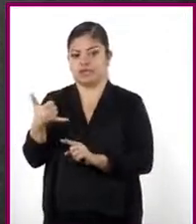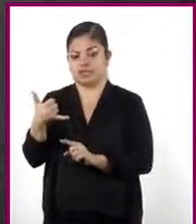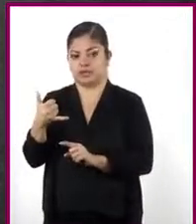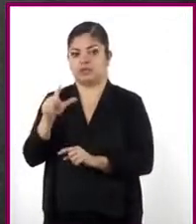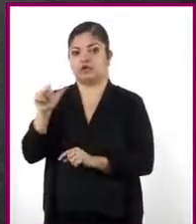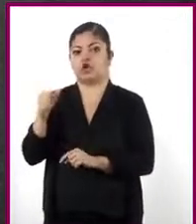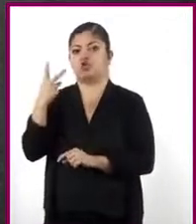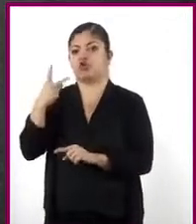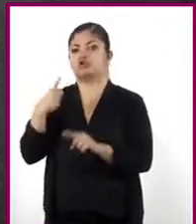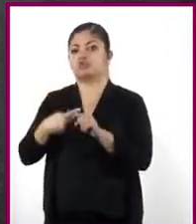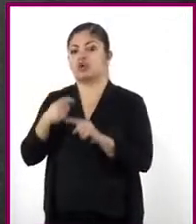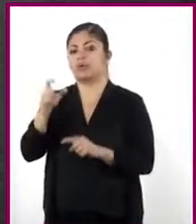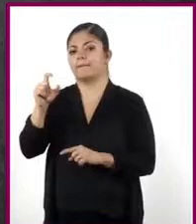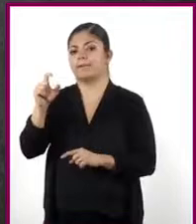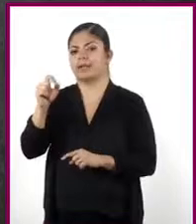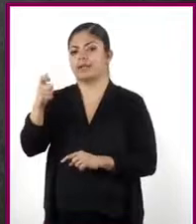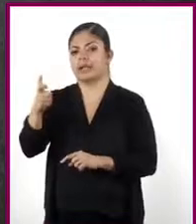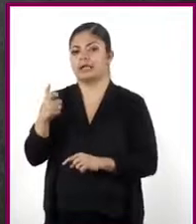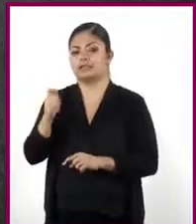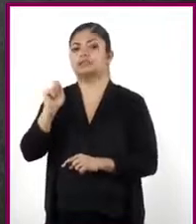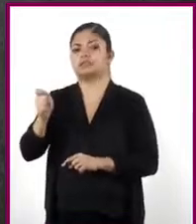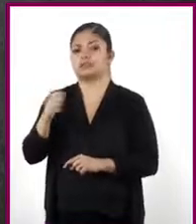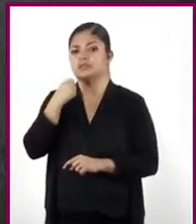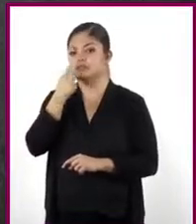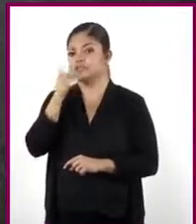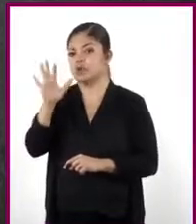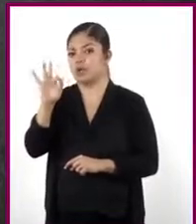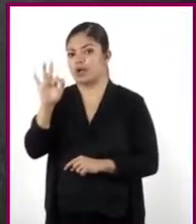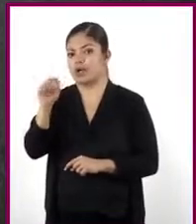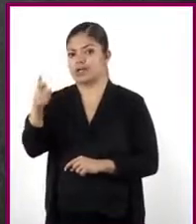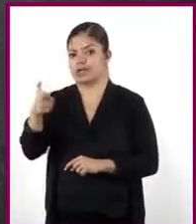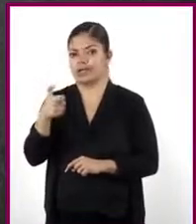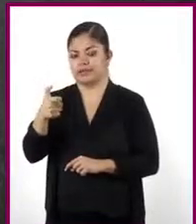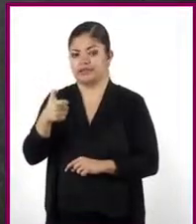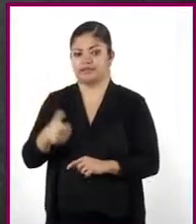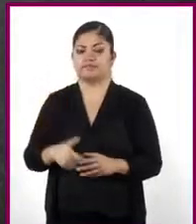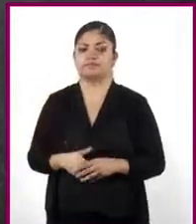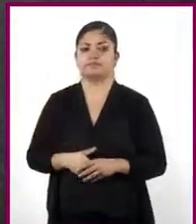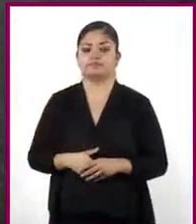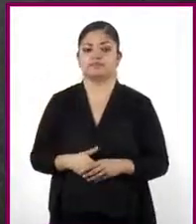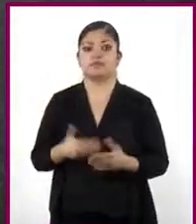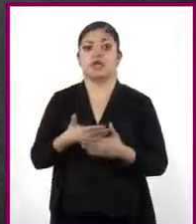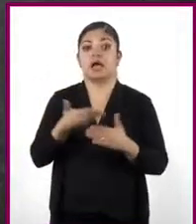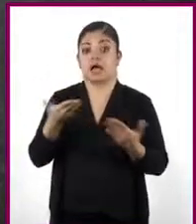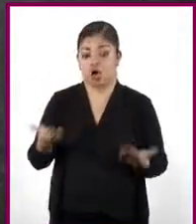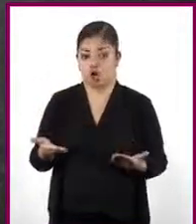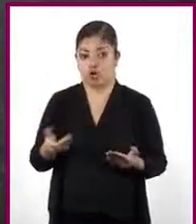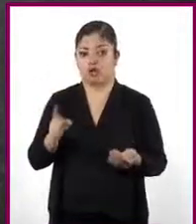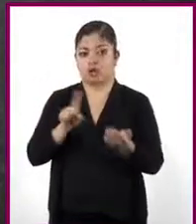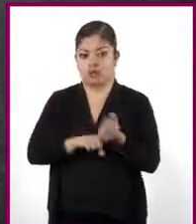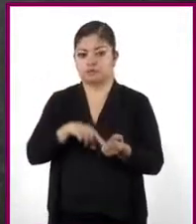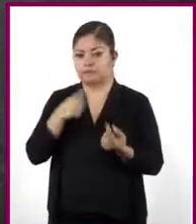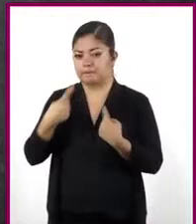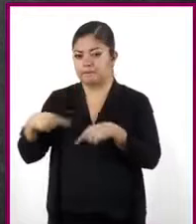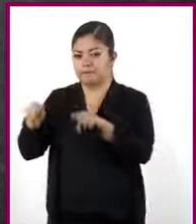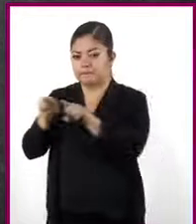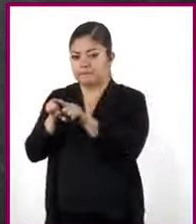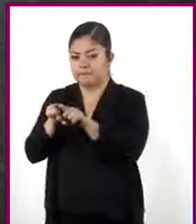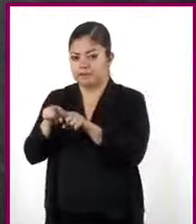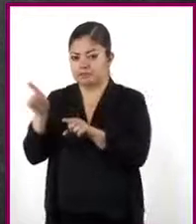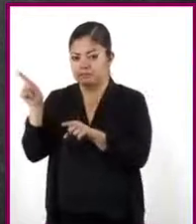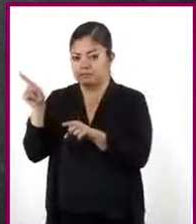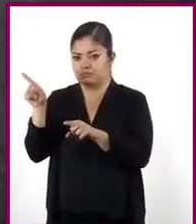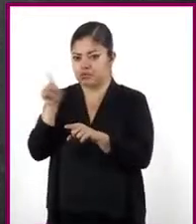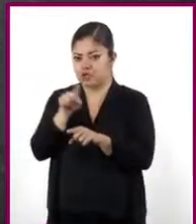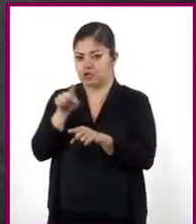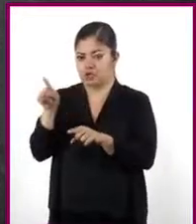2 por 20X, que es igual a 40X. Ahora, dividimos por el mismo número ambos lados del